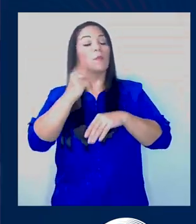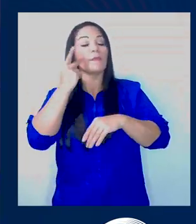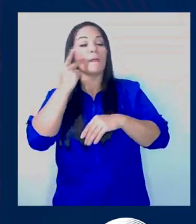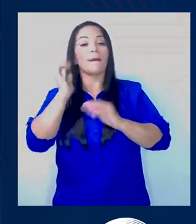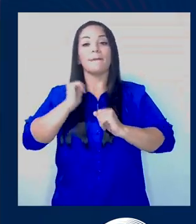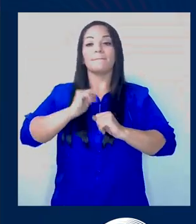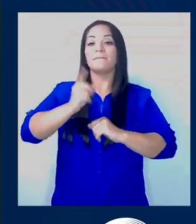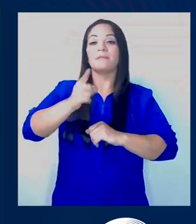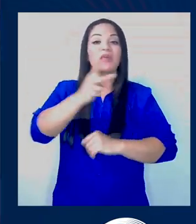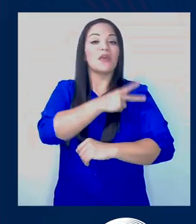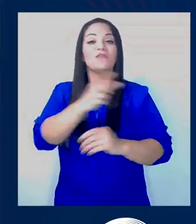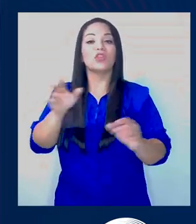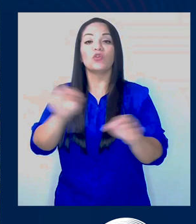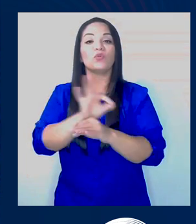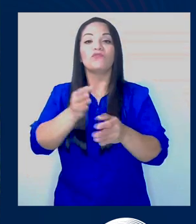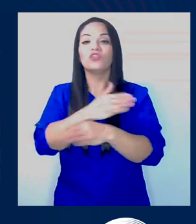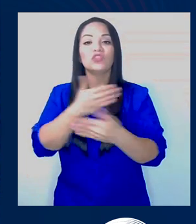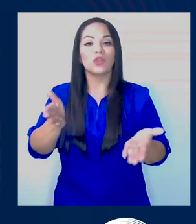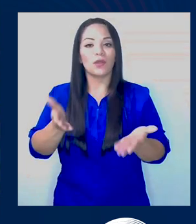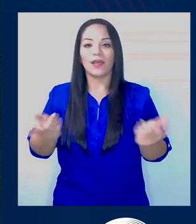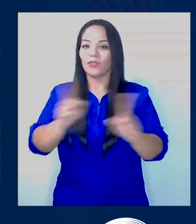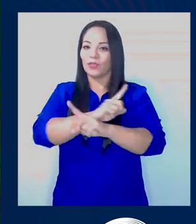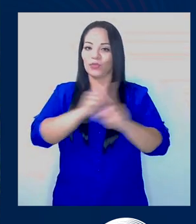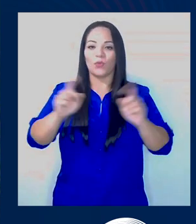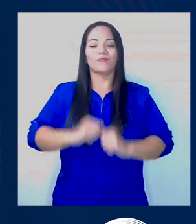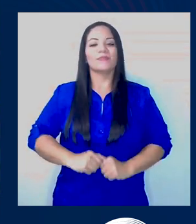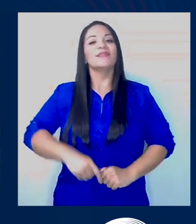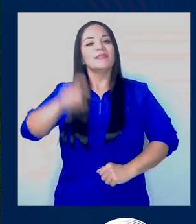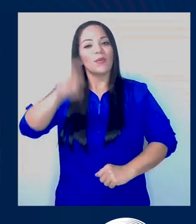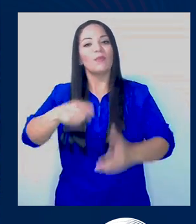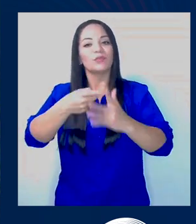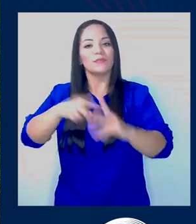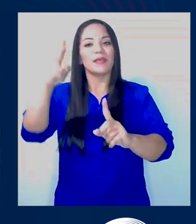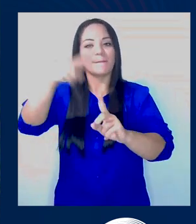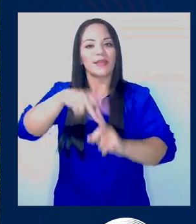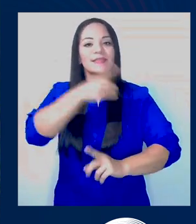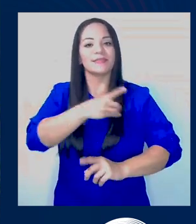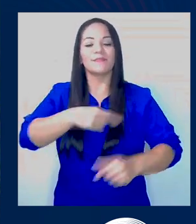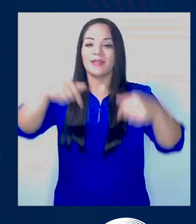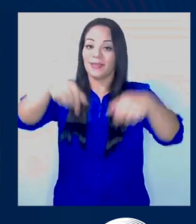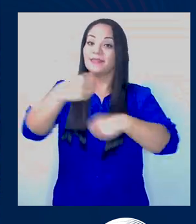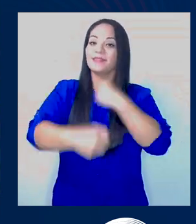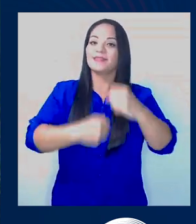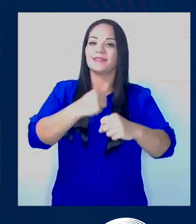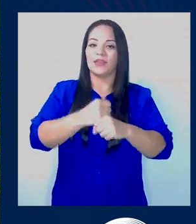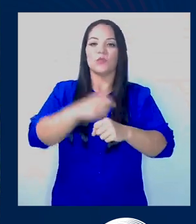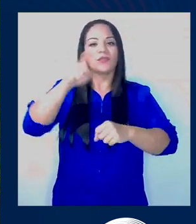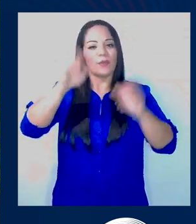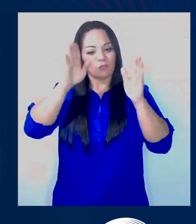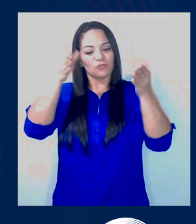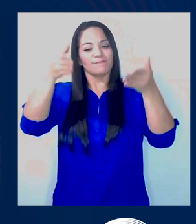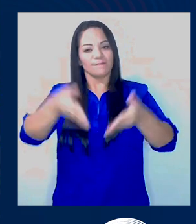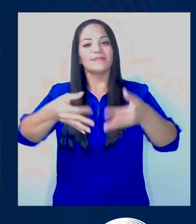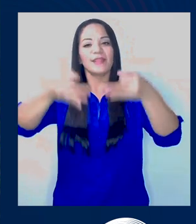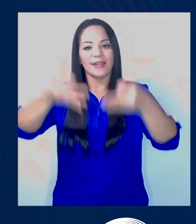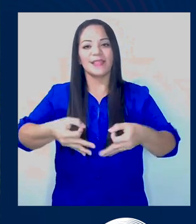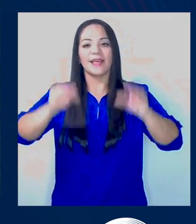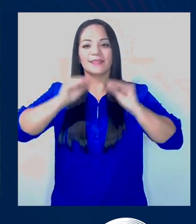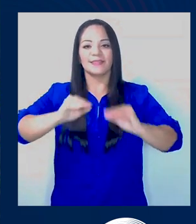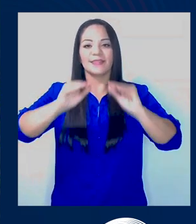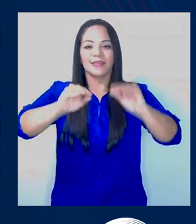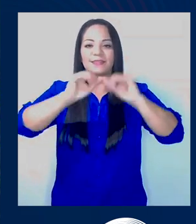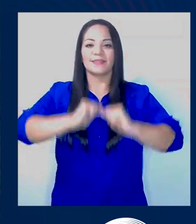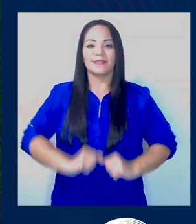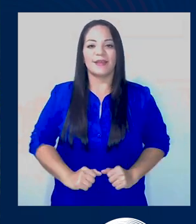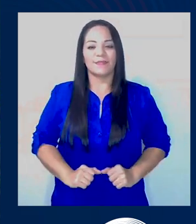quite este jefe porque no me funciona. Eso tiene que empezar a funcionar ya este año porque necesitamos que nos concentremos en la